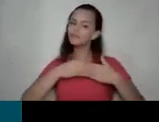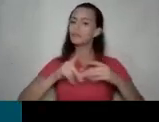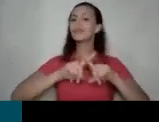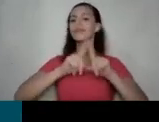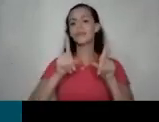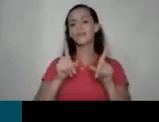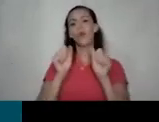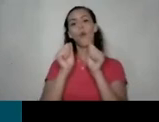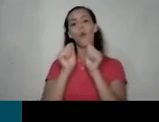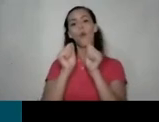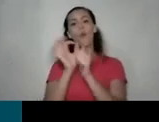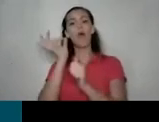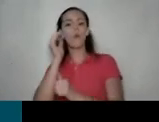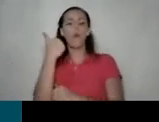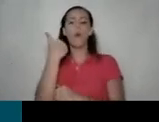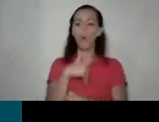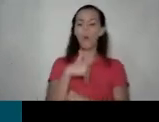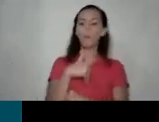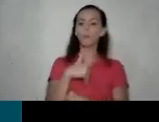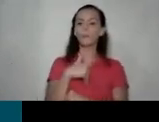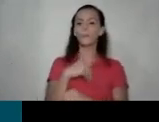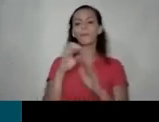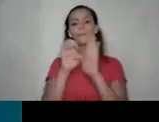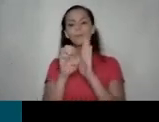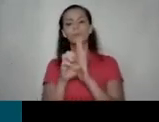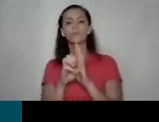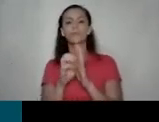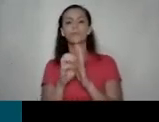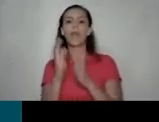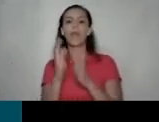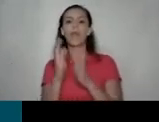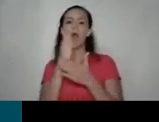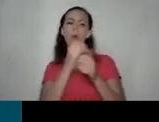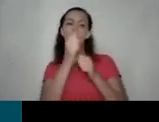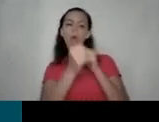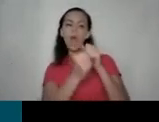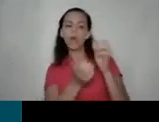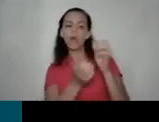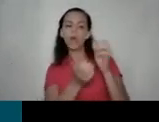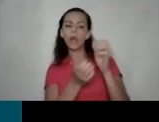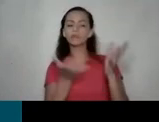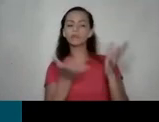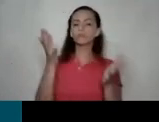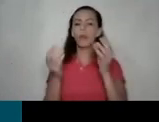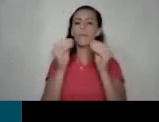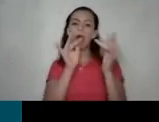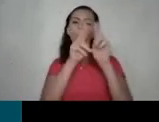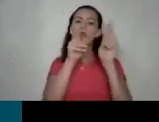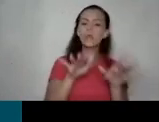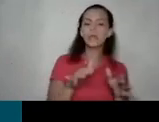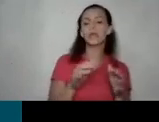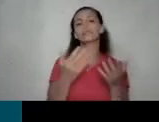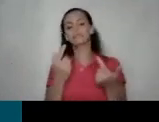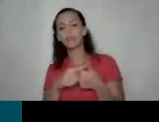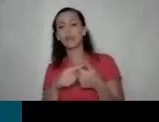tanto las mujeres como los hombres de digamos ciertas edades ¿verdad? de las que hay más conexión a internet ¿verdad? desde